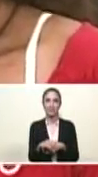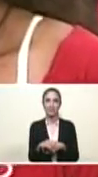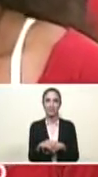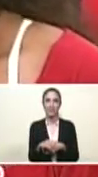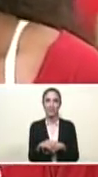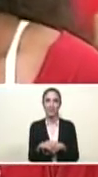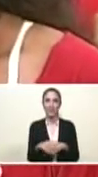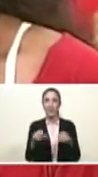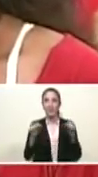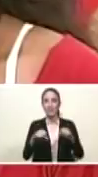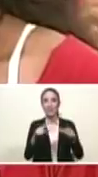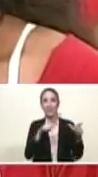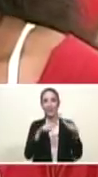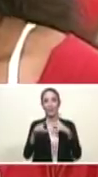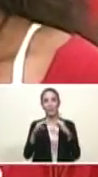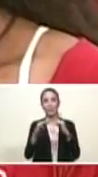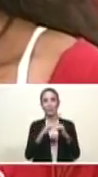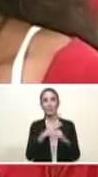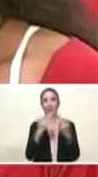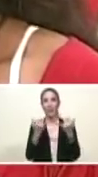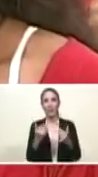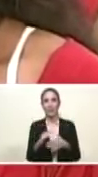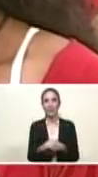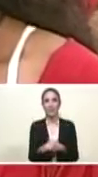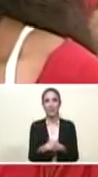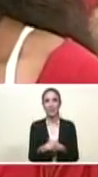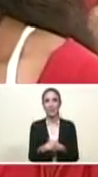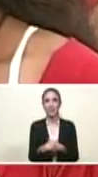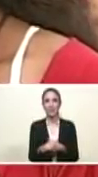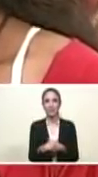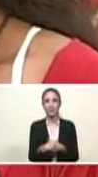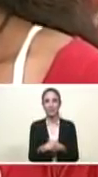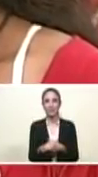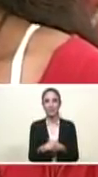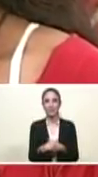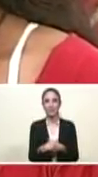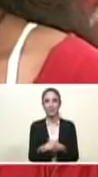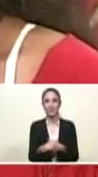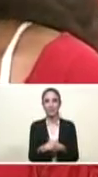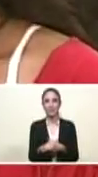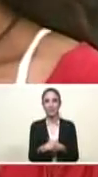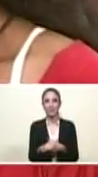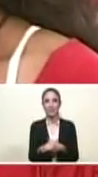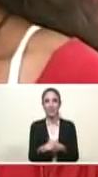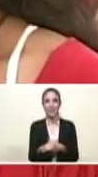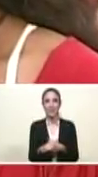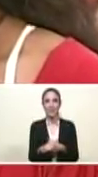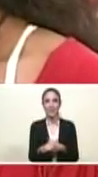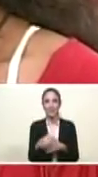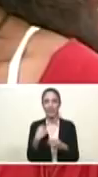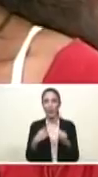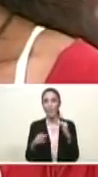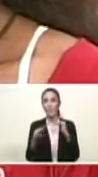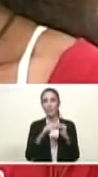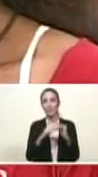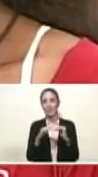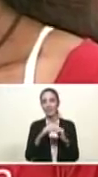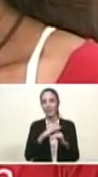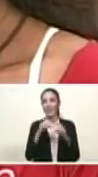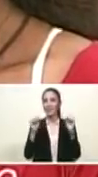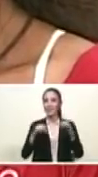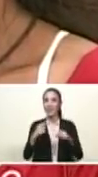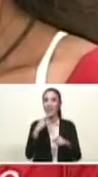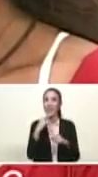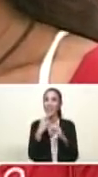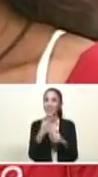sí, mi presidente, me llegó ahorita. Mi nombre es Mari Galeano. ¿Y te sonó el celular ahorita? Sí, mi presidente. ¿Y qué te